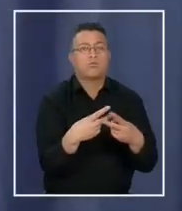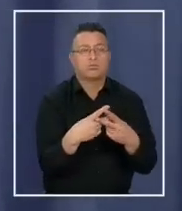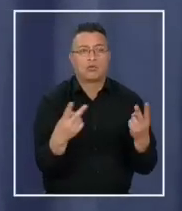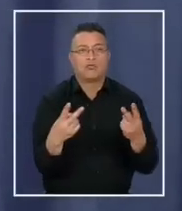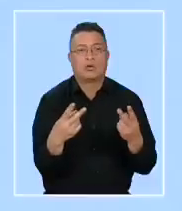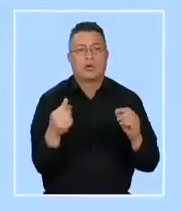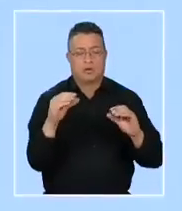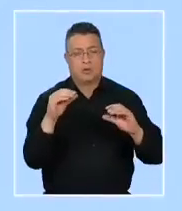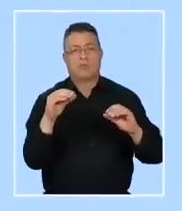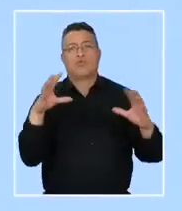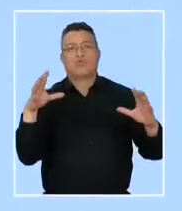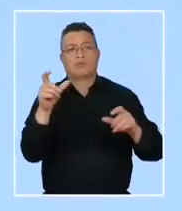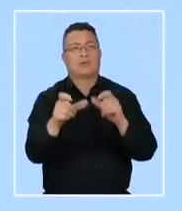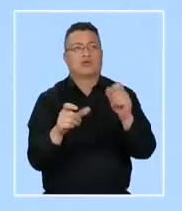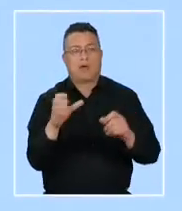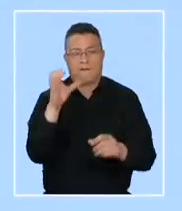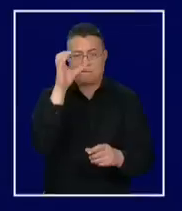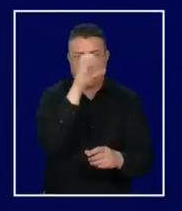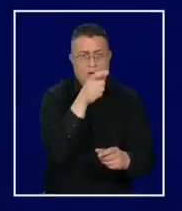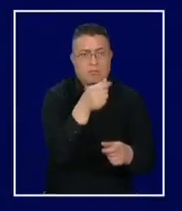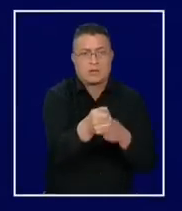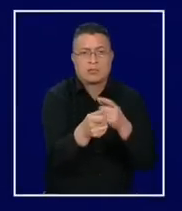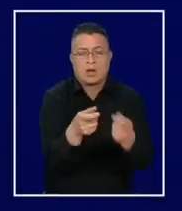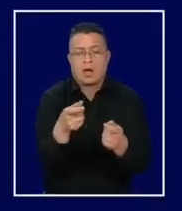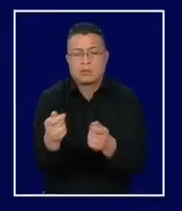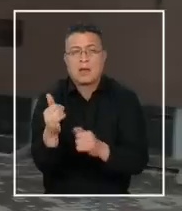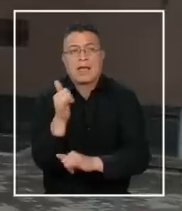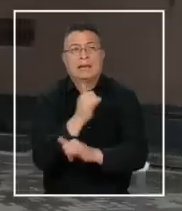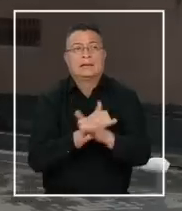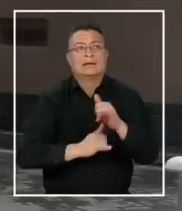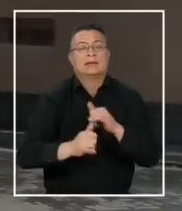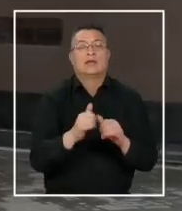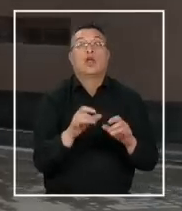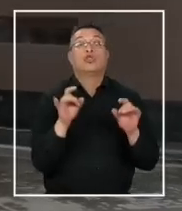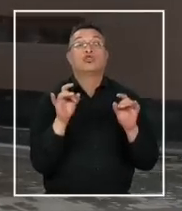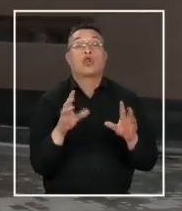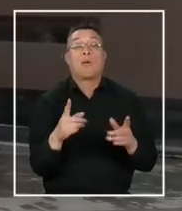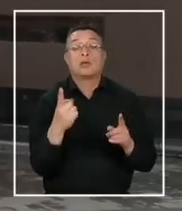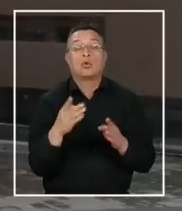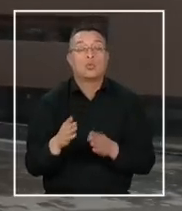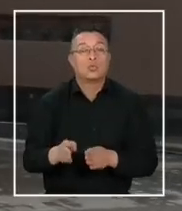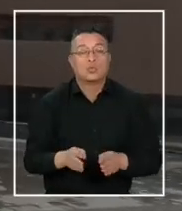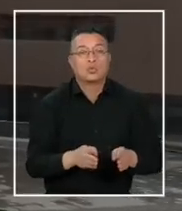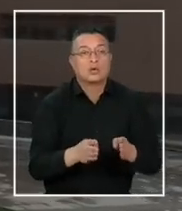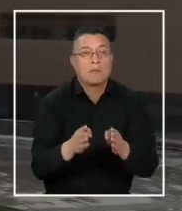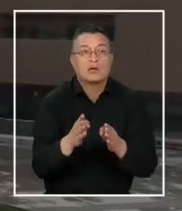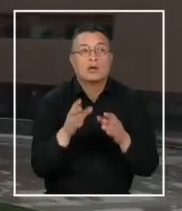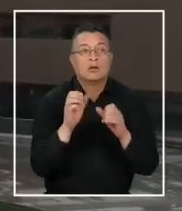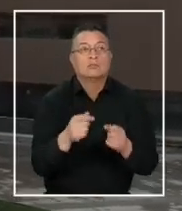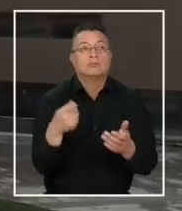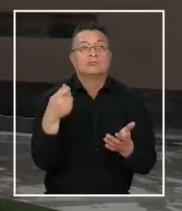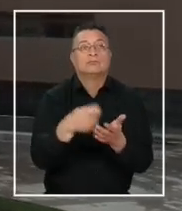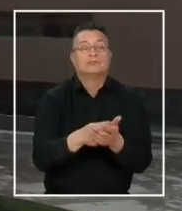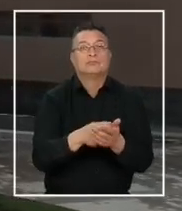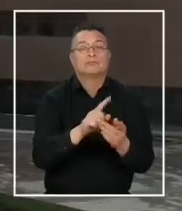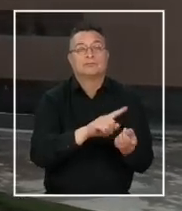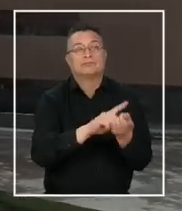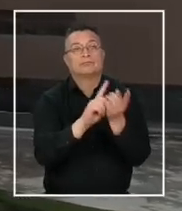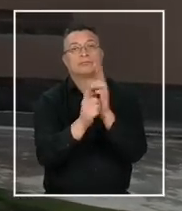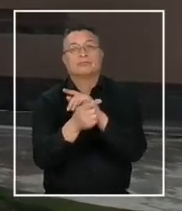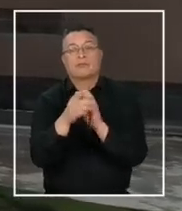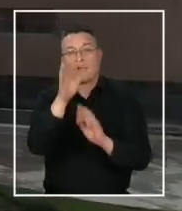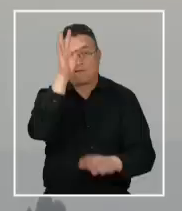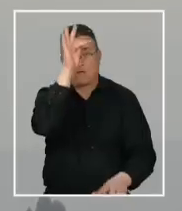que a diferencia de usuarios buscando ofertas de pasajes en Internet, solo tienen una alternativa para cotizar el traslado de sus